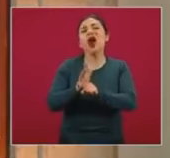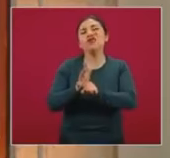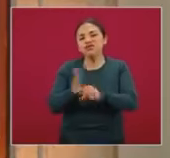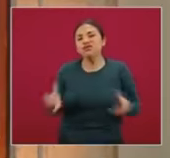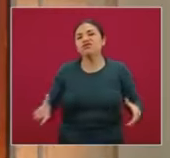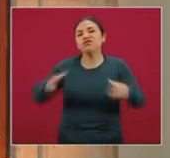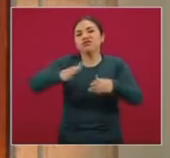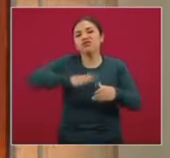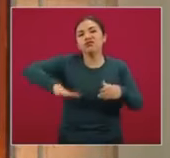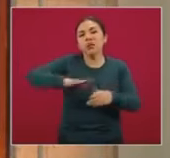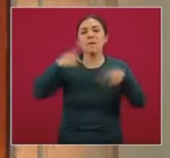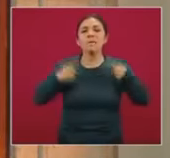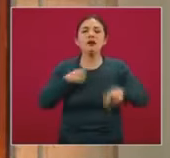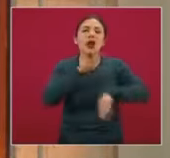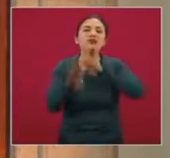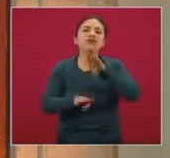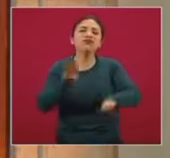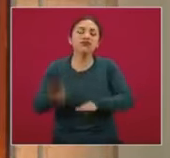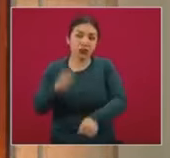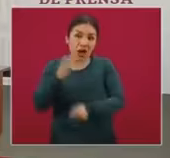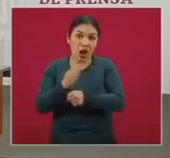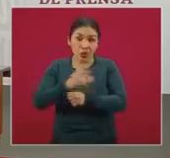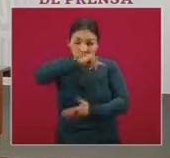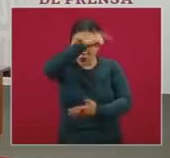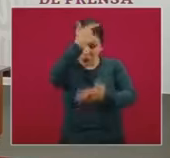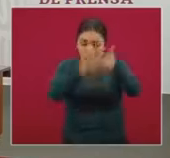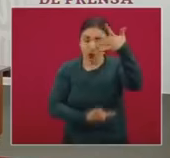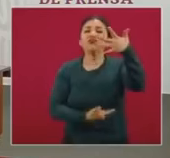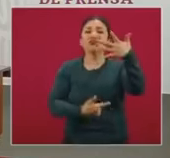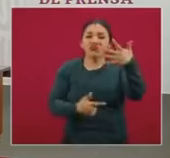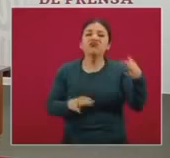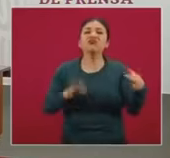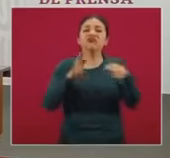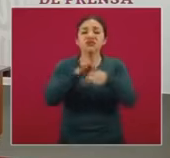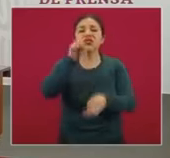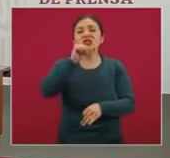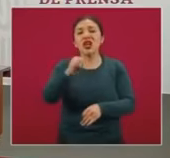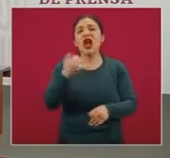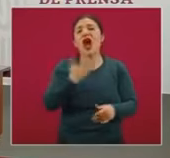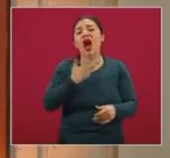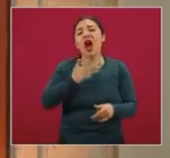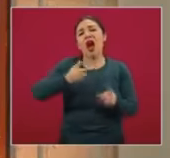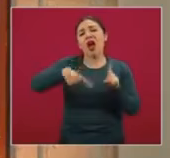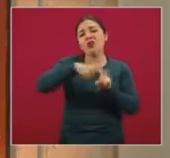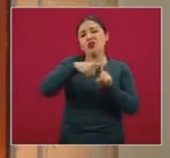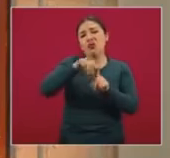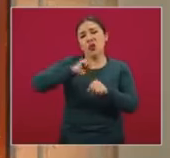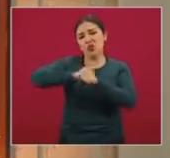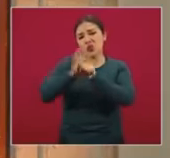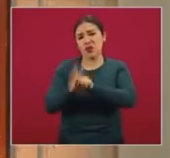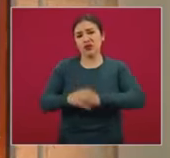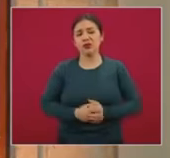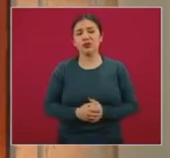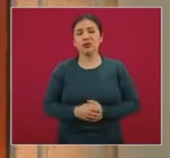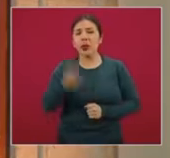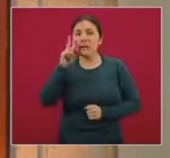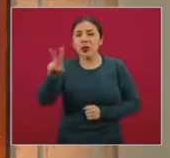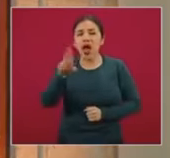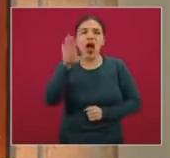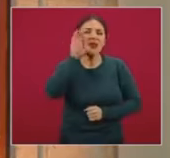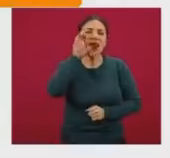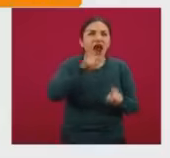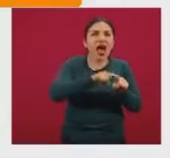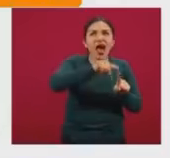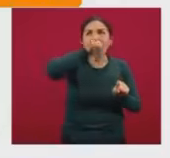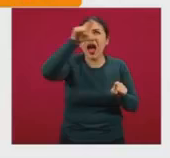este grupo de defunciones que hasta este momento están confirmadas para COVID-19. La línea de color naranja que